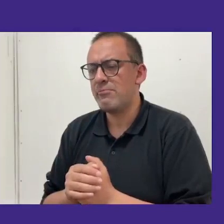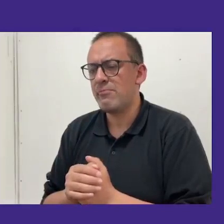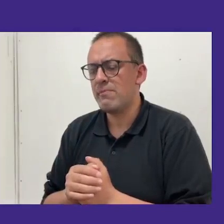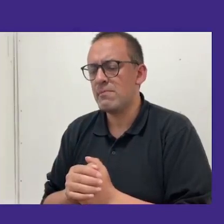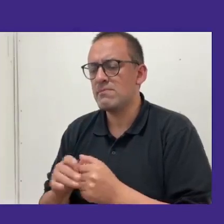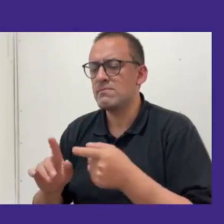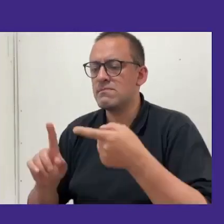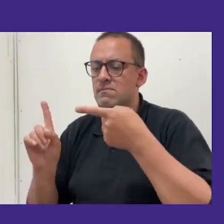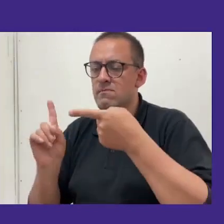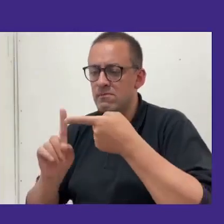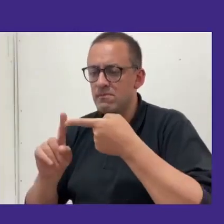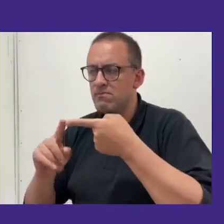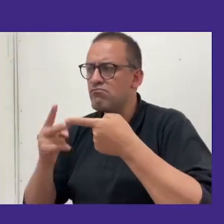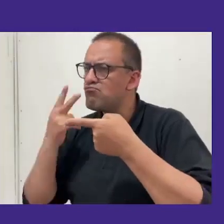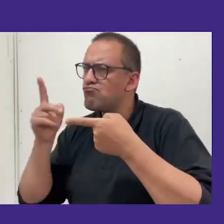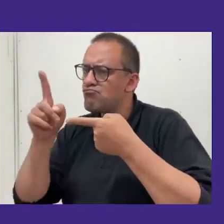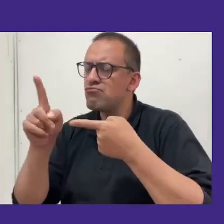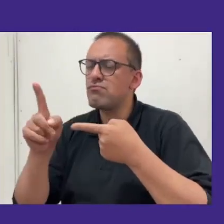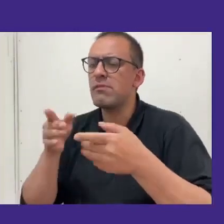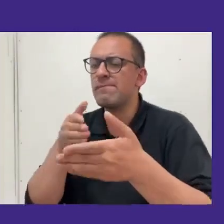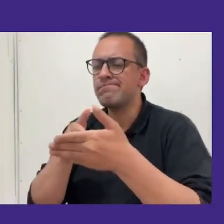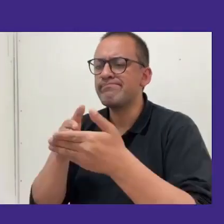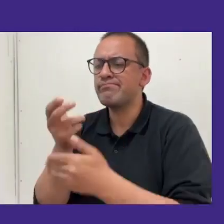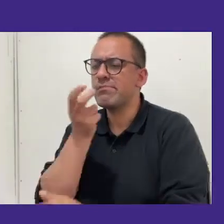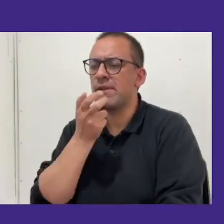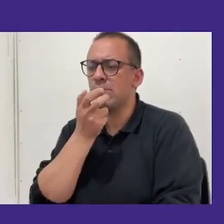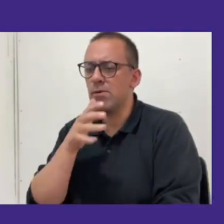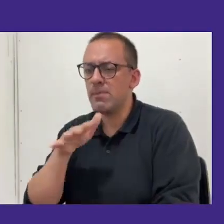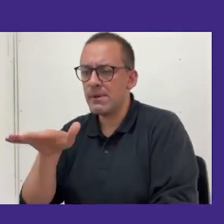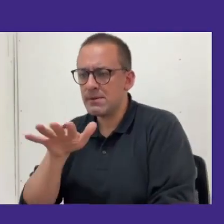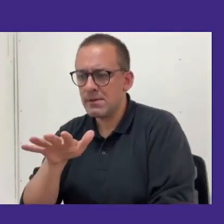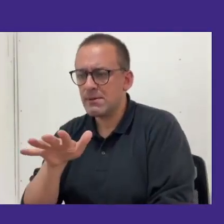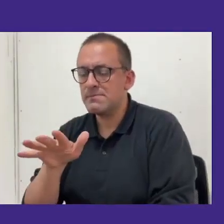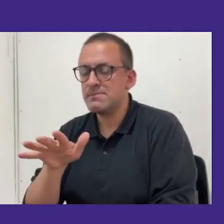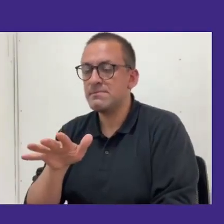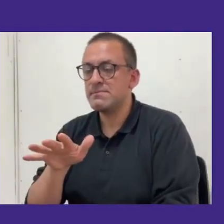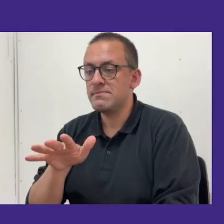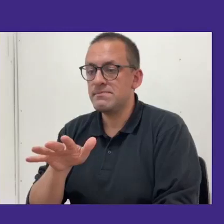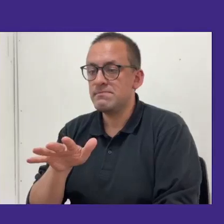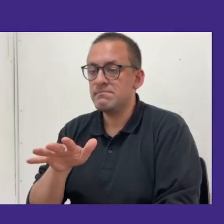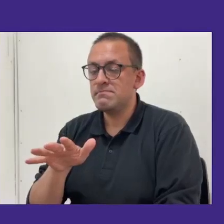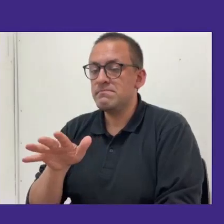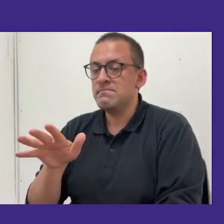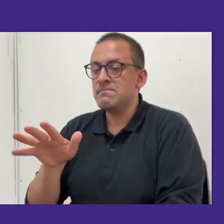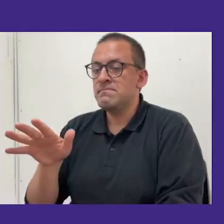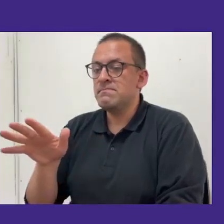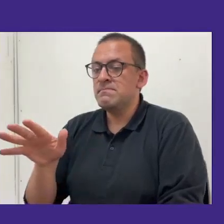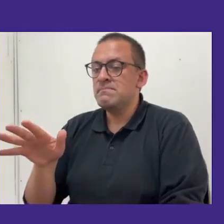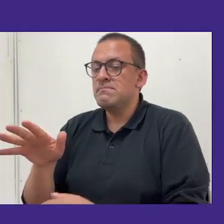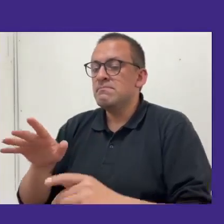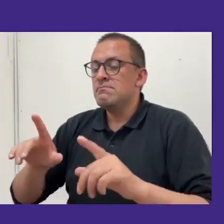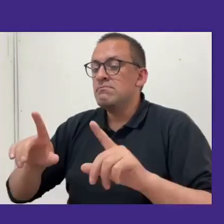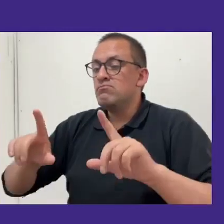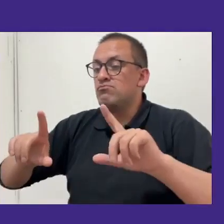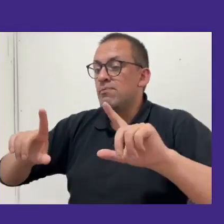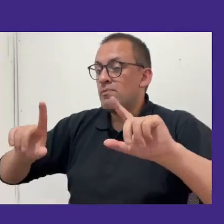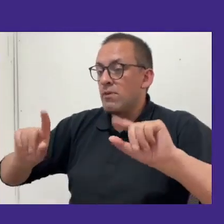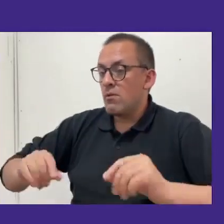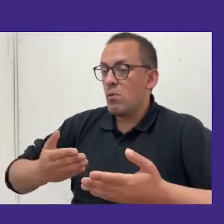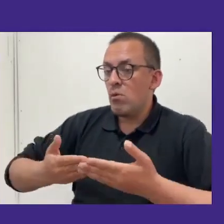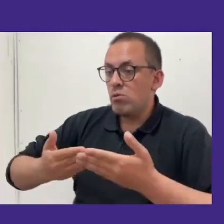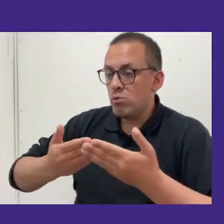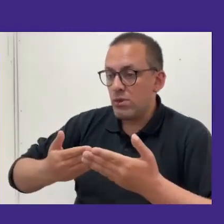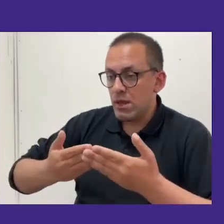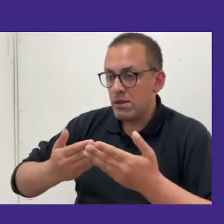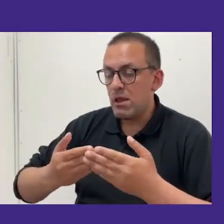Primero, observamos la barrera idiomática, que eventualmente, aunque fueran bajos porcentajes de estudiantes,